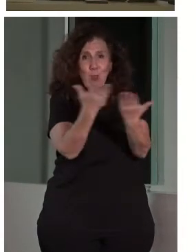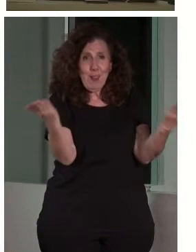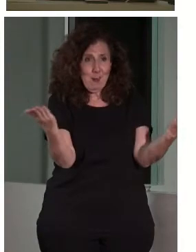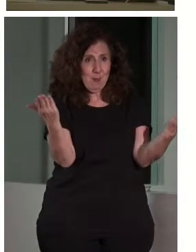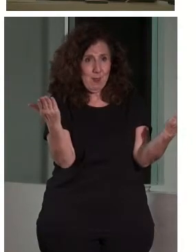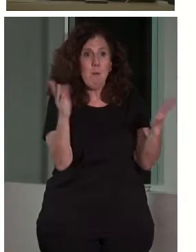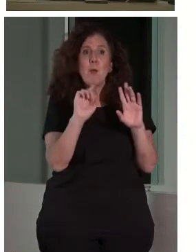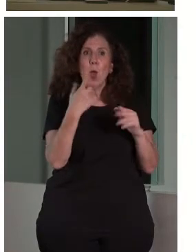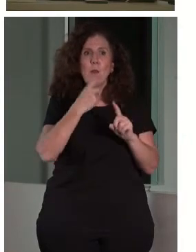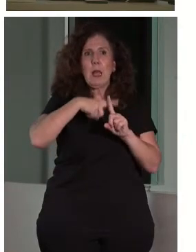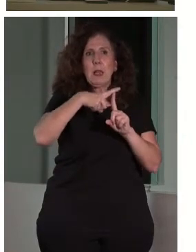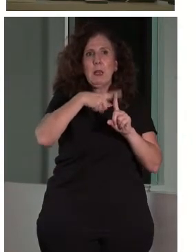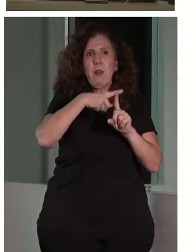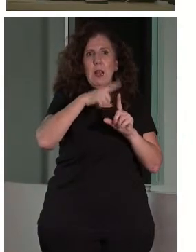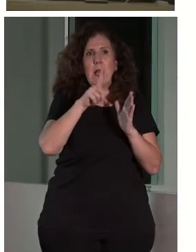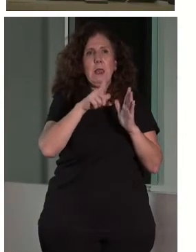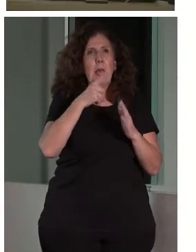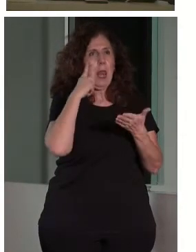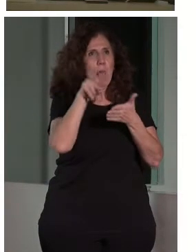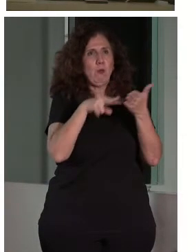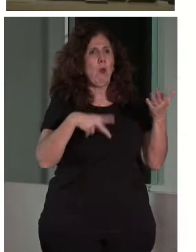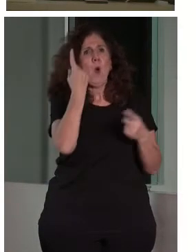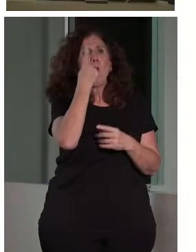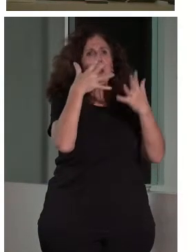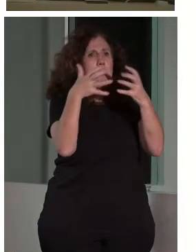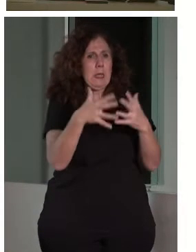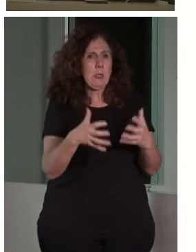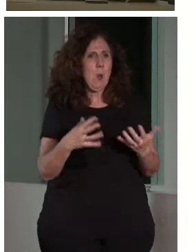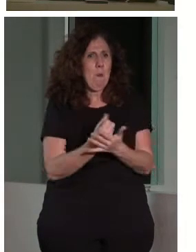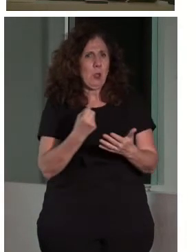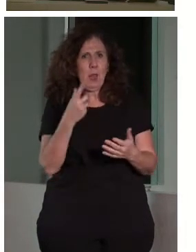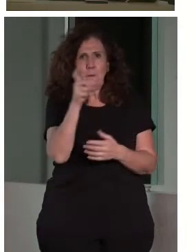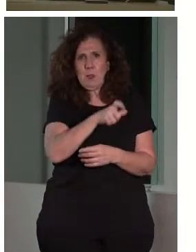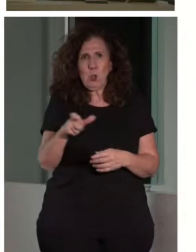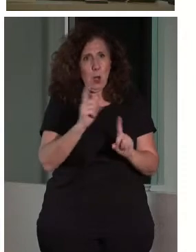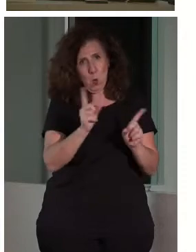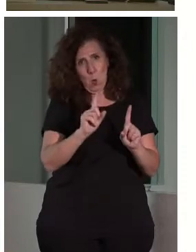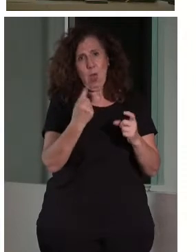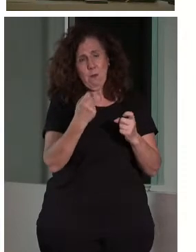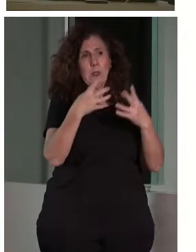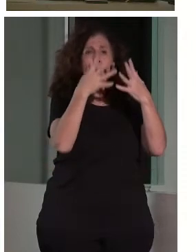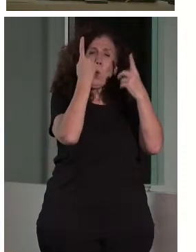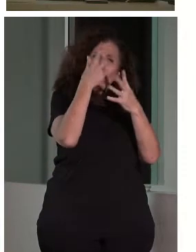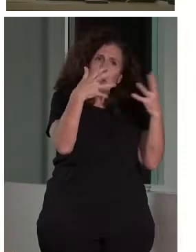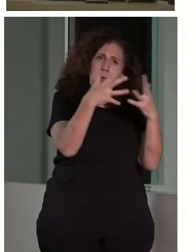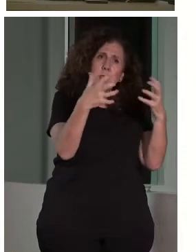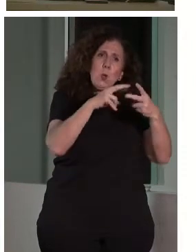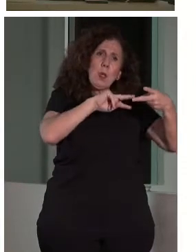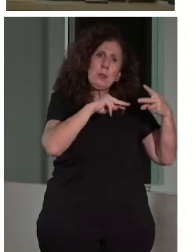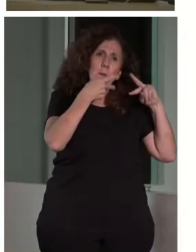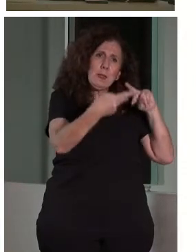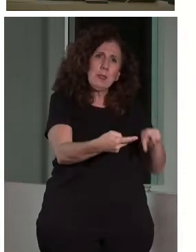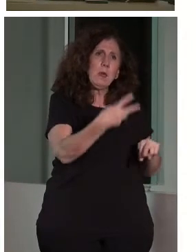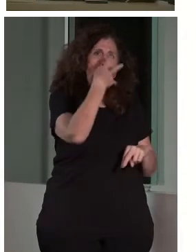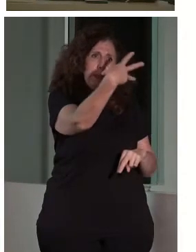niveles de lectura. No se puede hacer un texto para todo el mundo. Es imposible. Necesitamos un texto interpretativo. Nosotros lo ponemos en tres